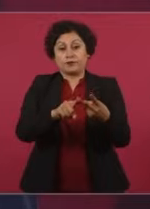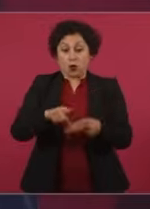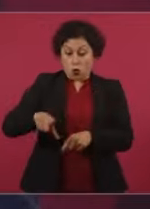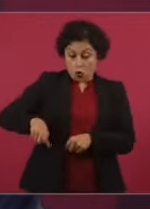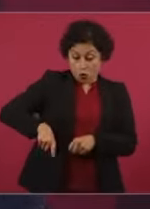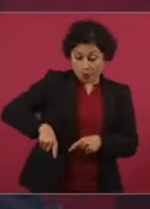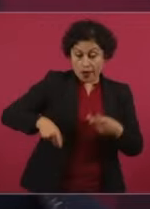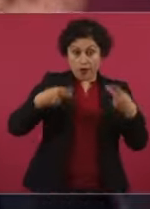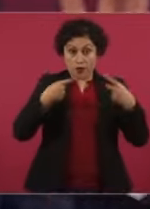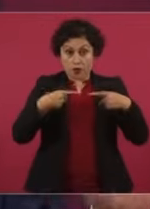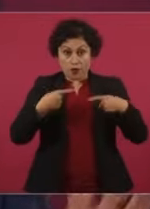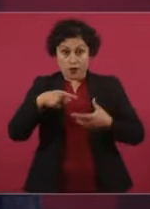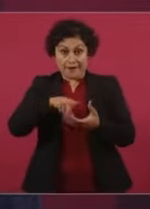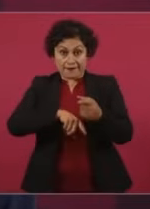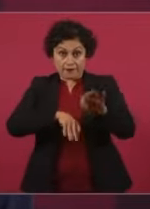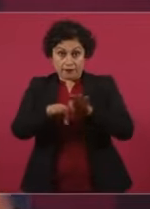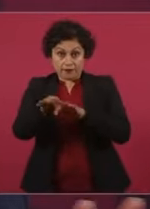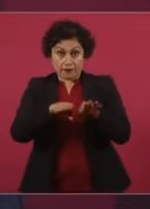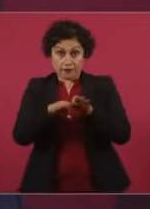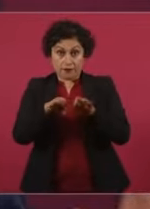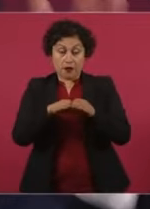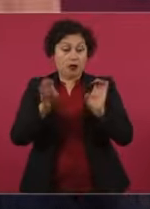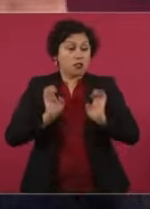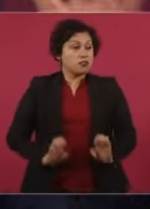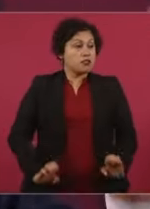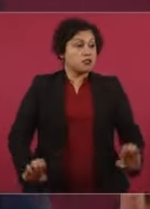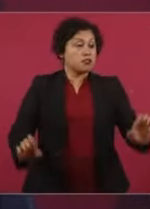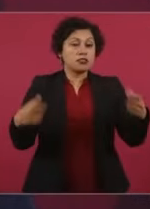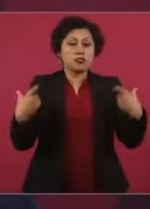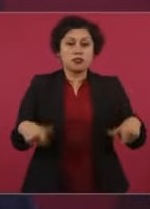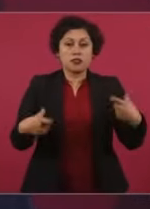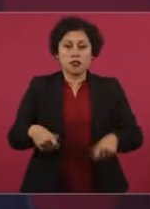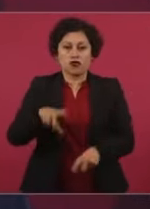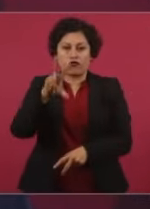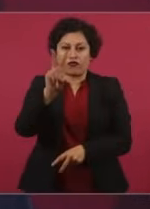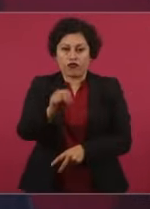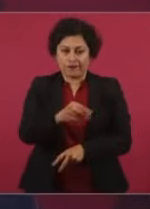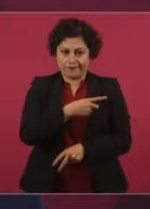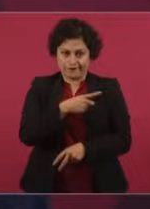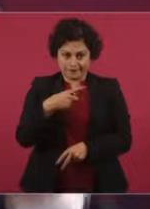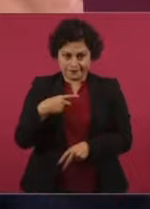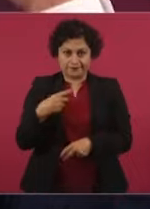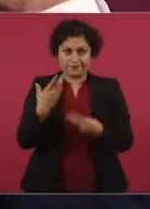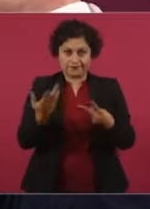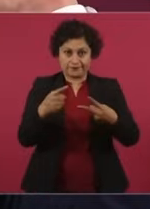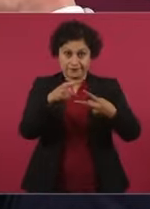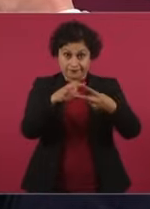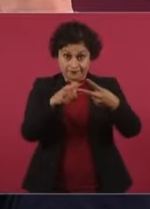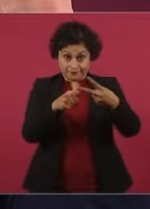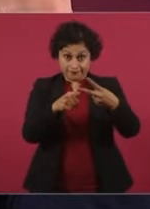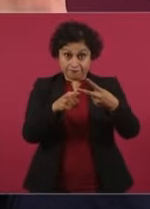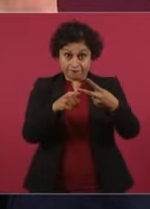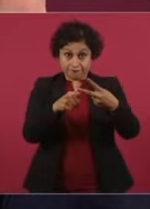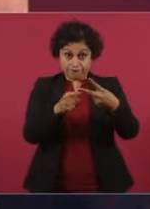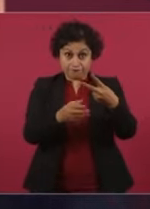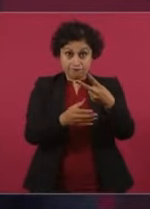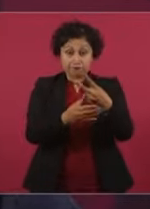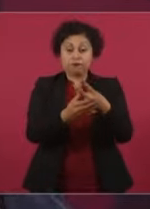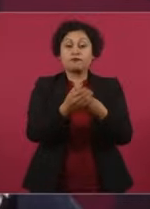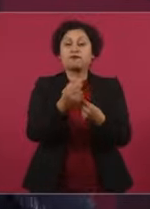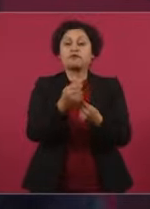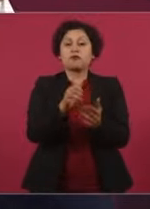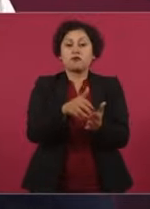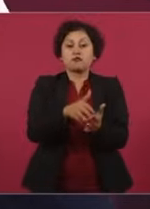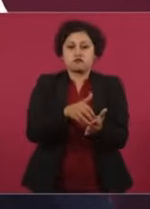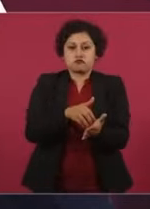Y todo lo que se ahorra con estas dos medidas ayuda